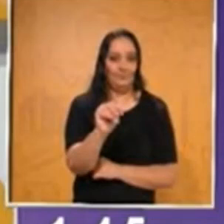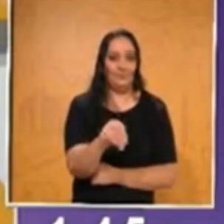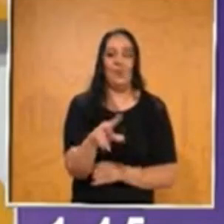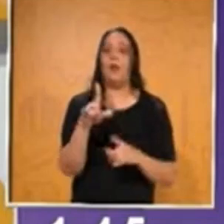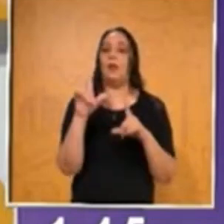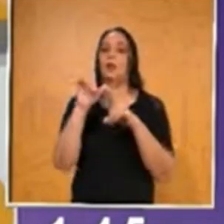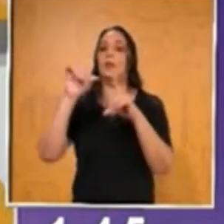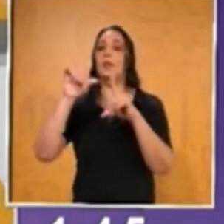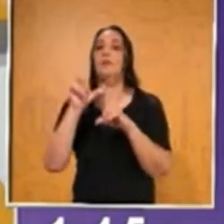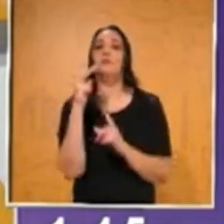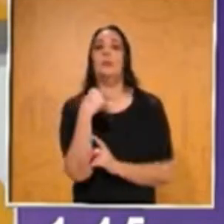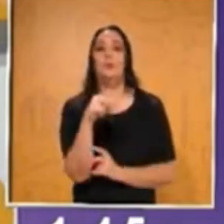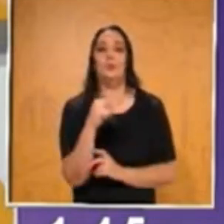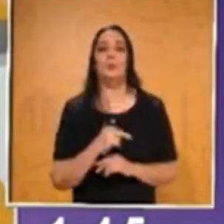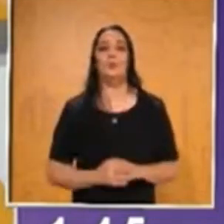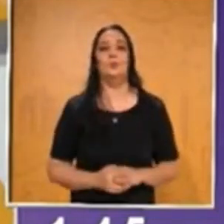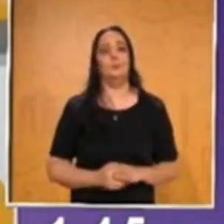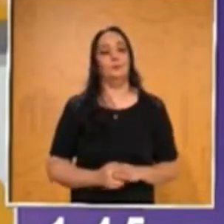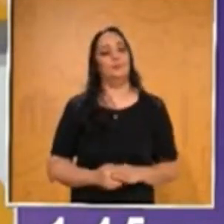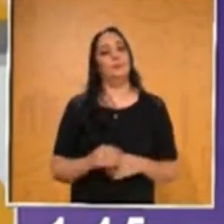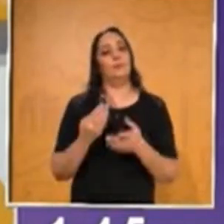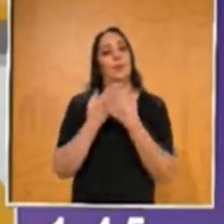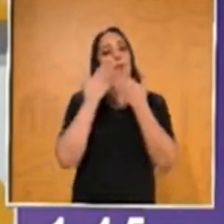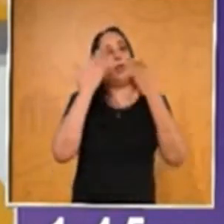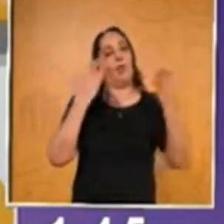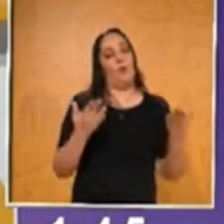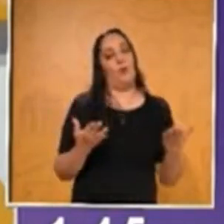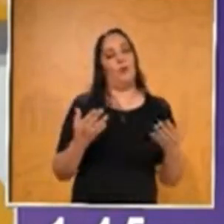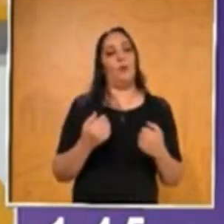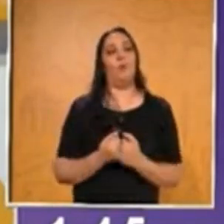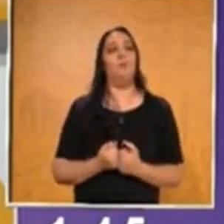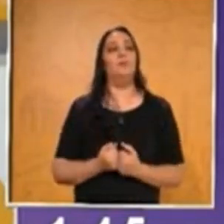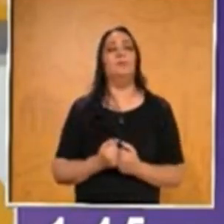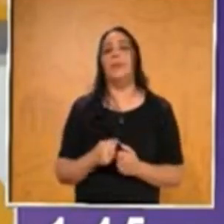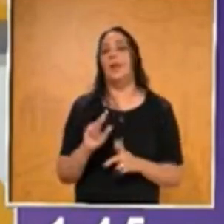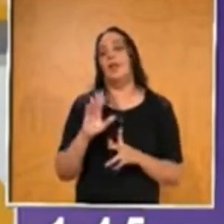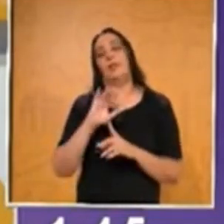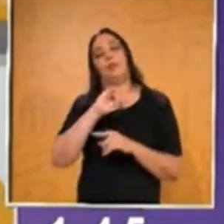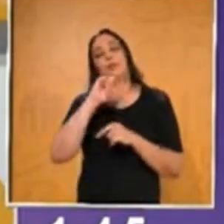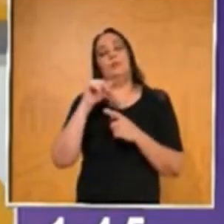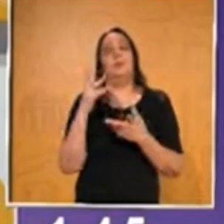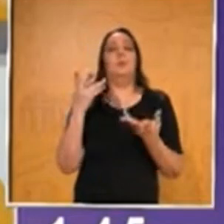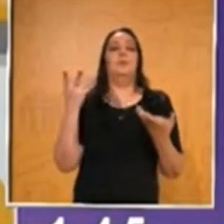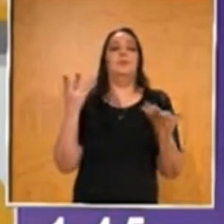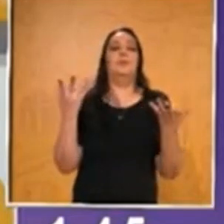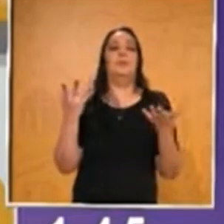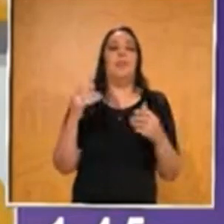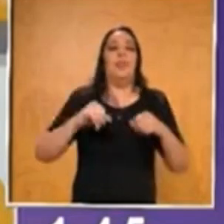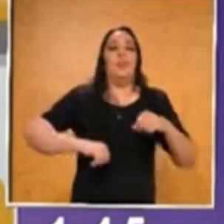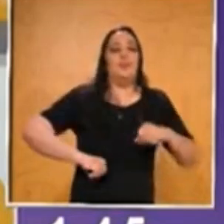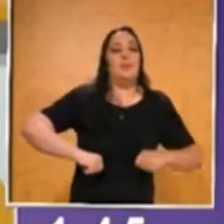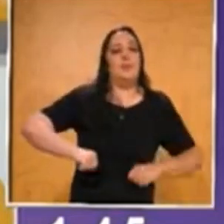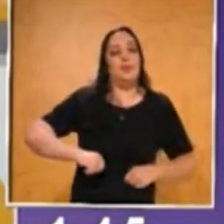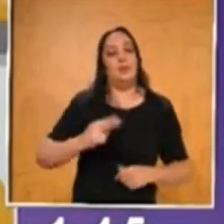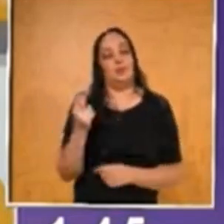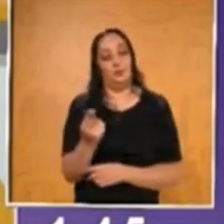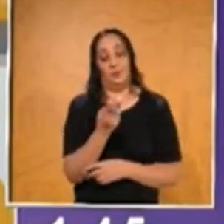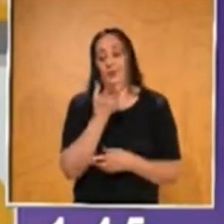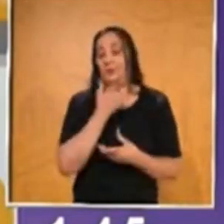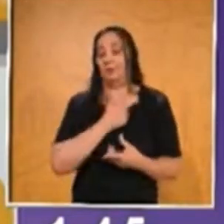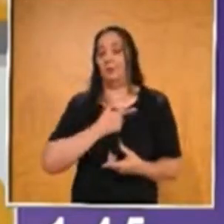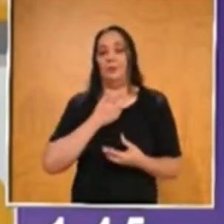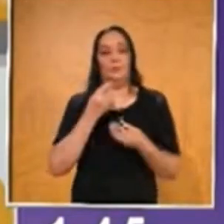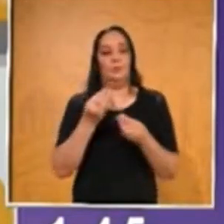letras. Esa la respuesta correcta. Y ahora vamos a pasar, después de tanta tensión, a una actividad que les ha gustado